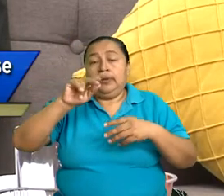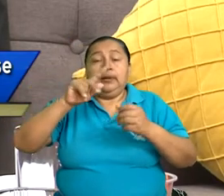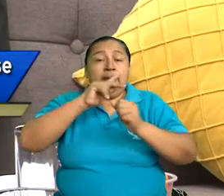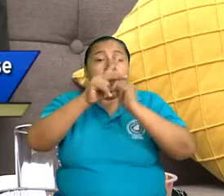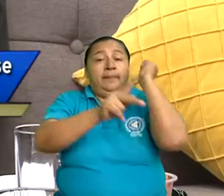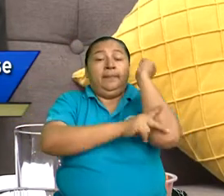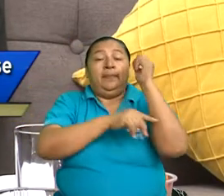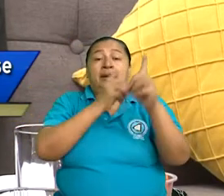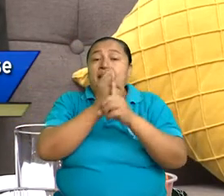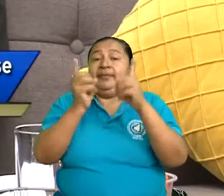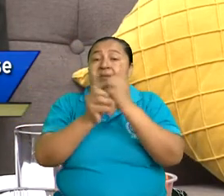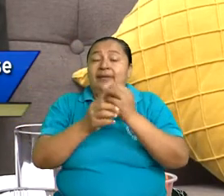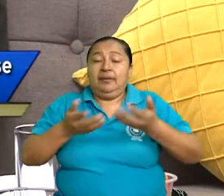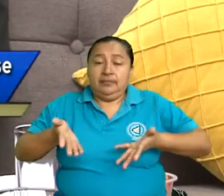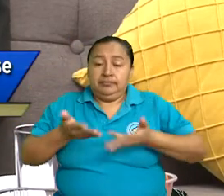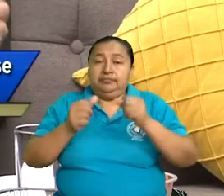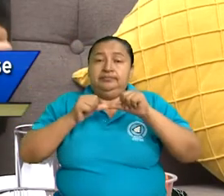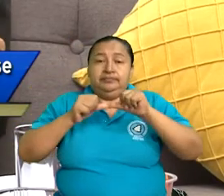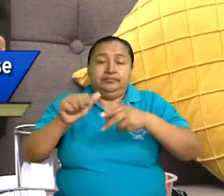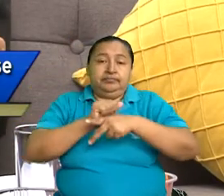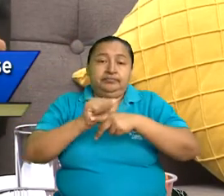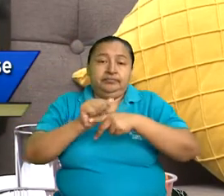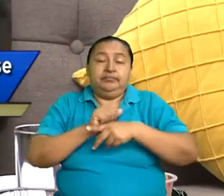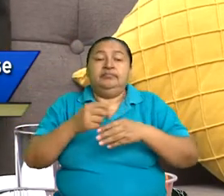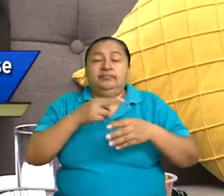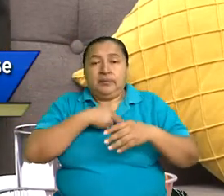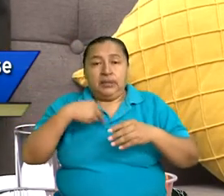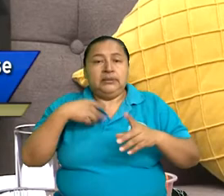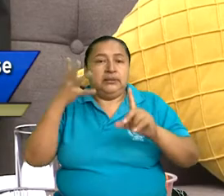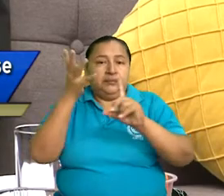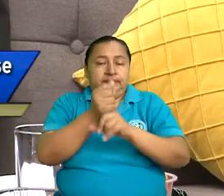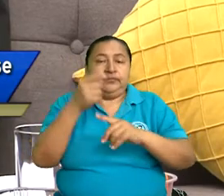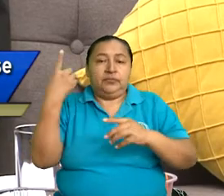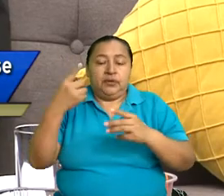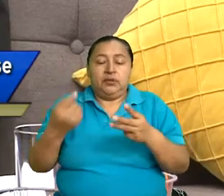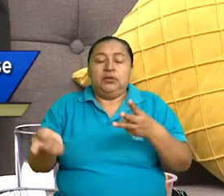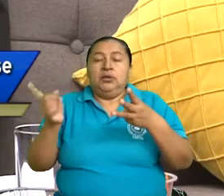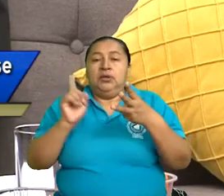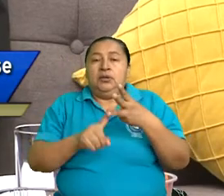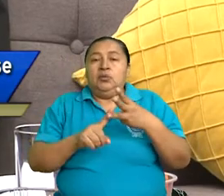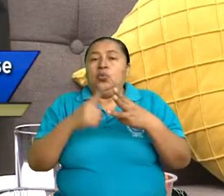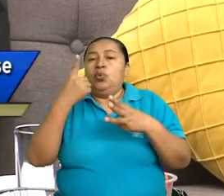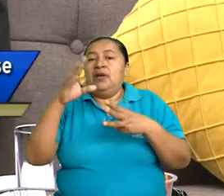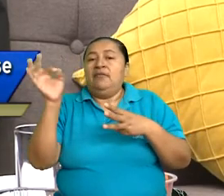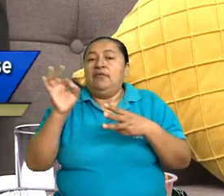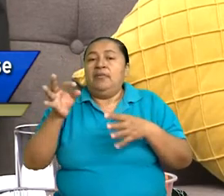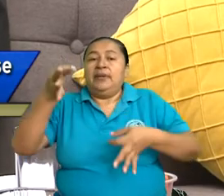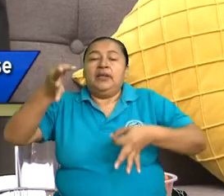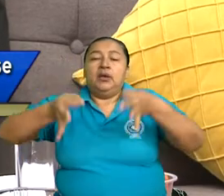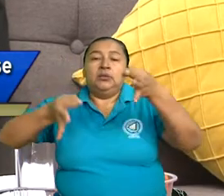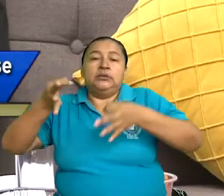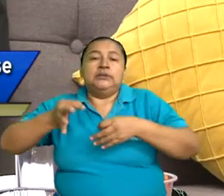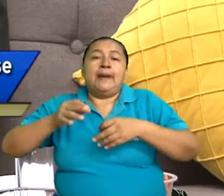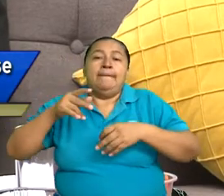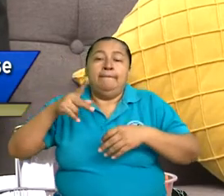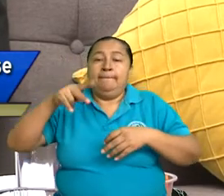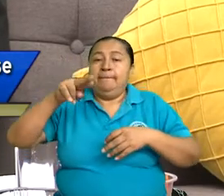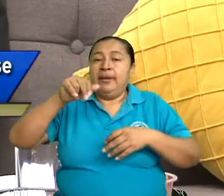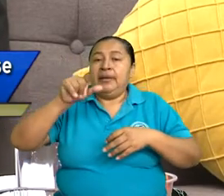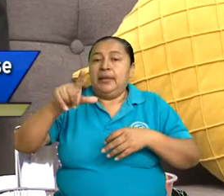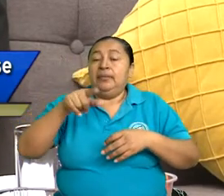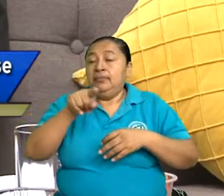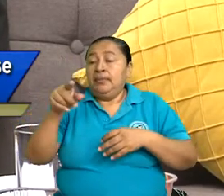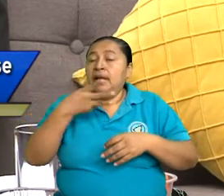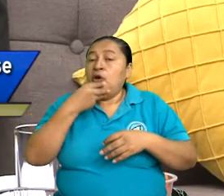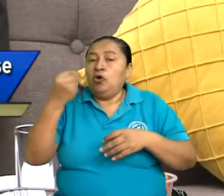tiene que implementar para hacer realidad esos derechos, y el libro tercero, es un modelo de justicia penal especial para los